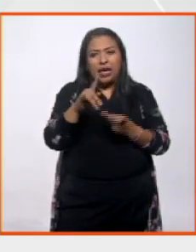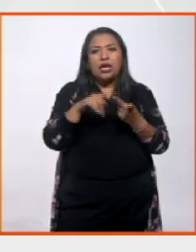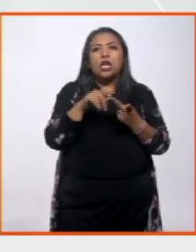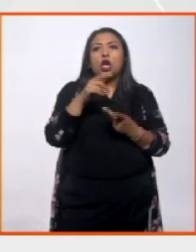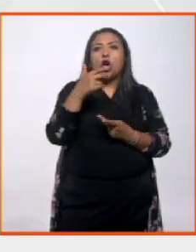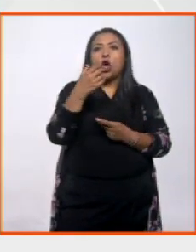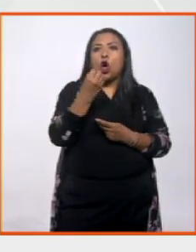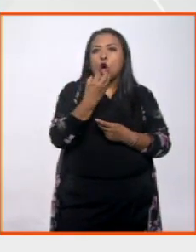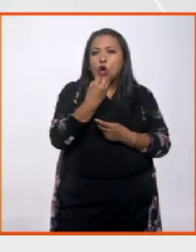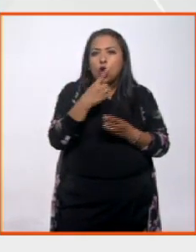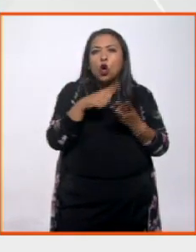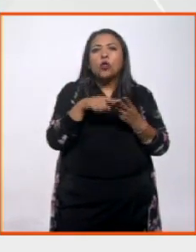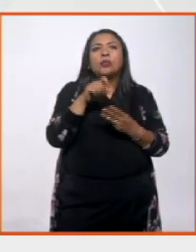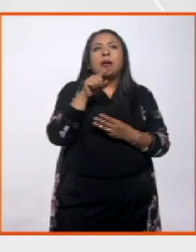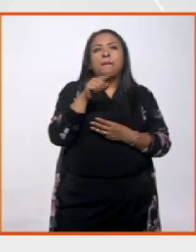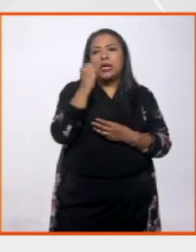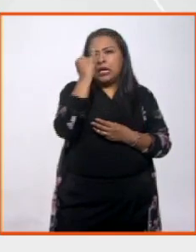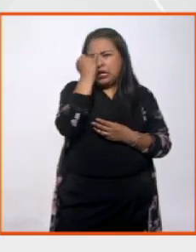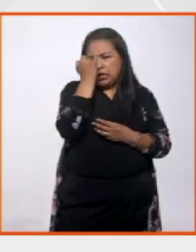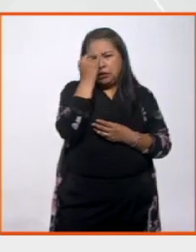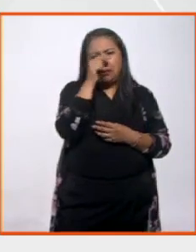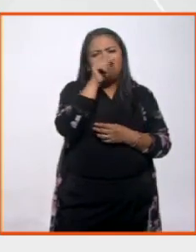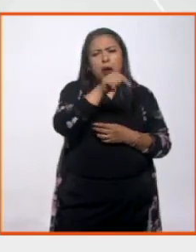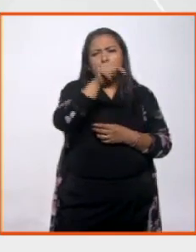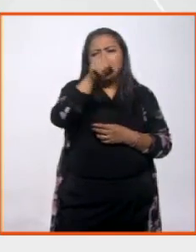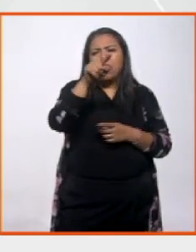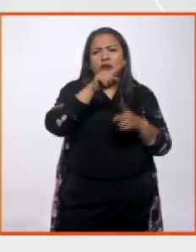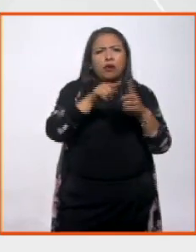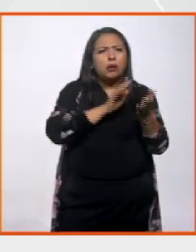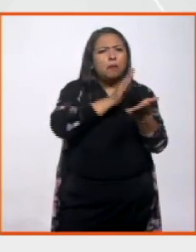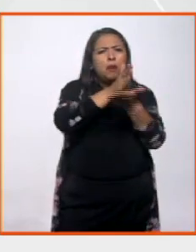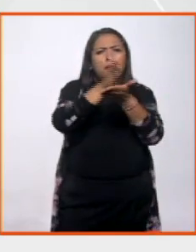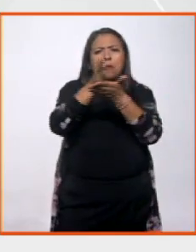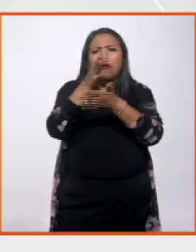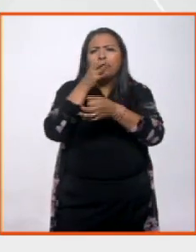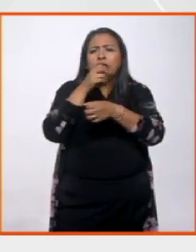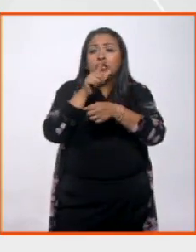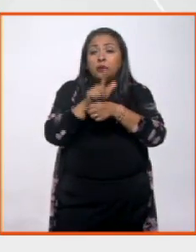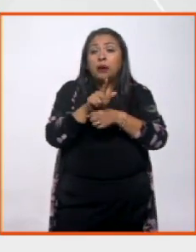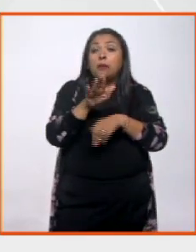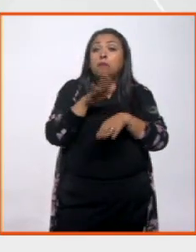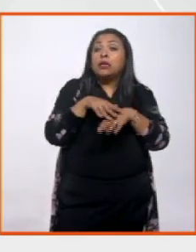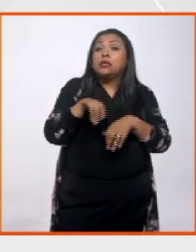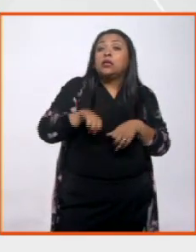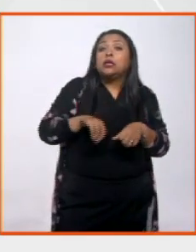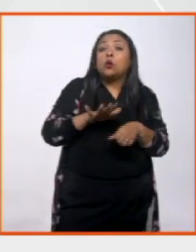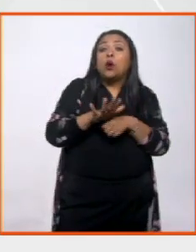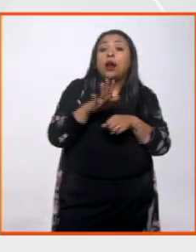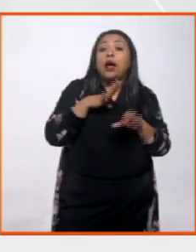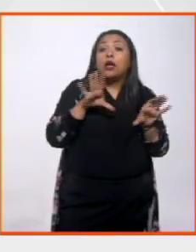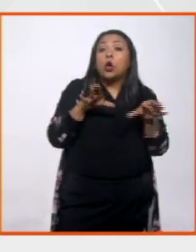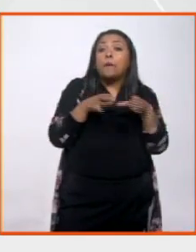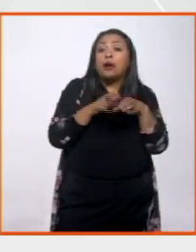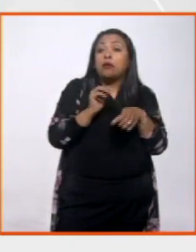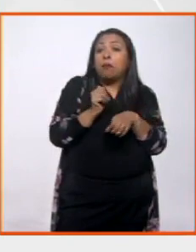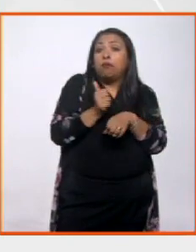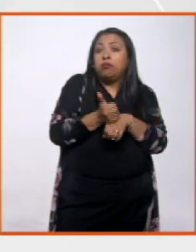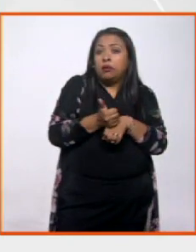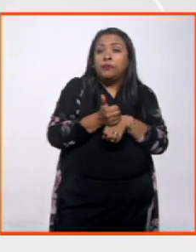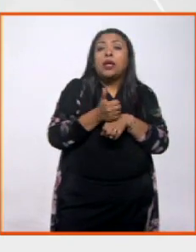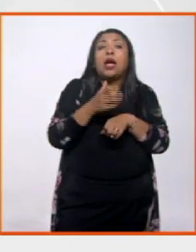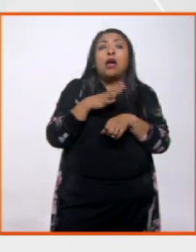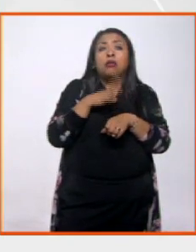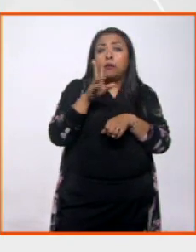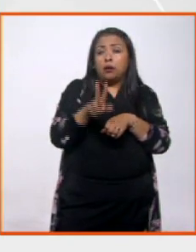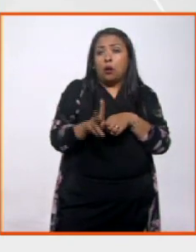incluso en Bangalore, en la India. Y lo que es aún más interesante es que crearon una compañía. Claro, llegaron con una